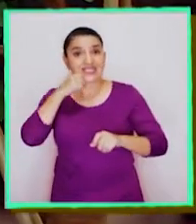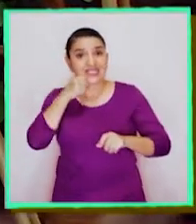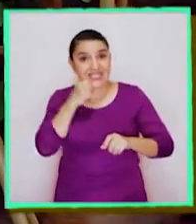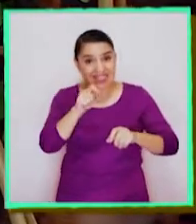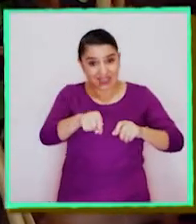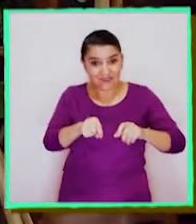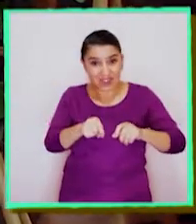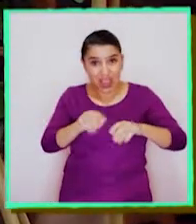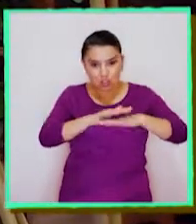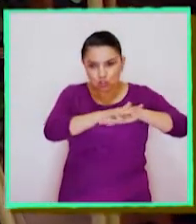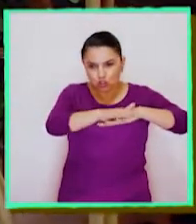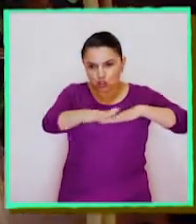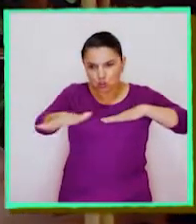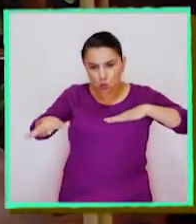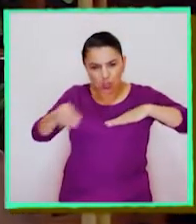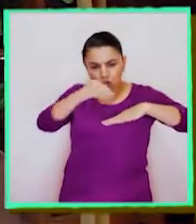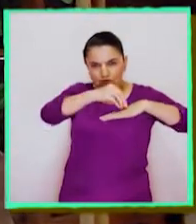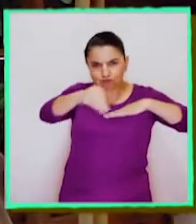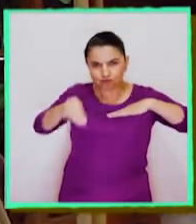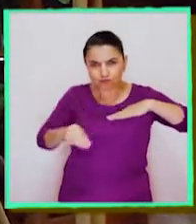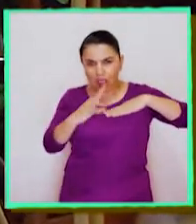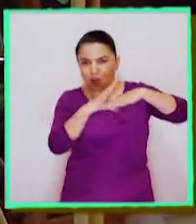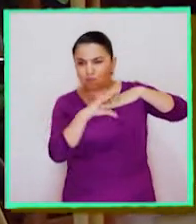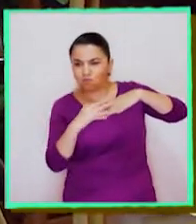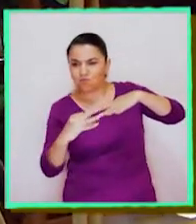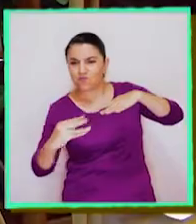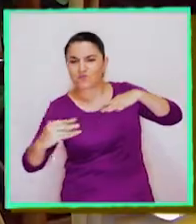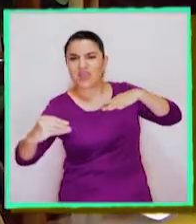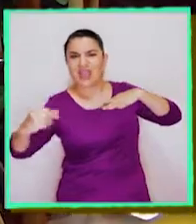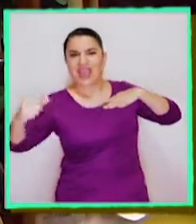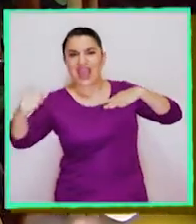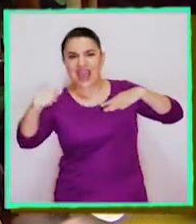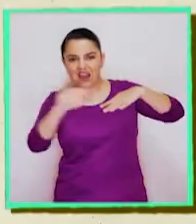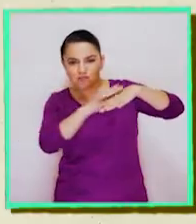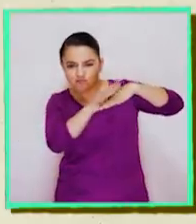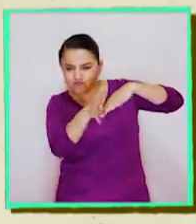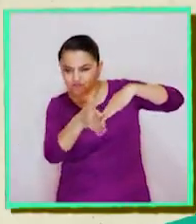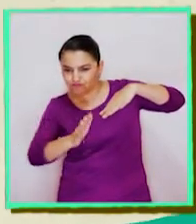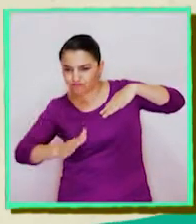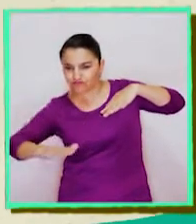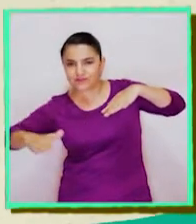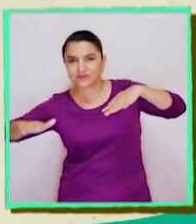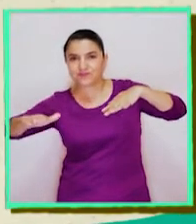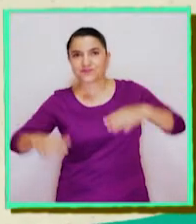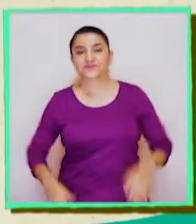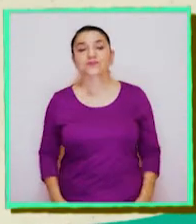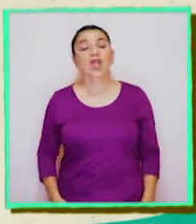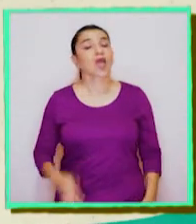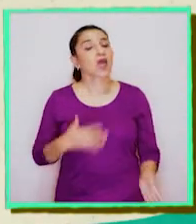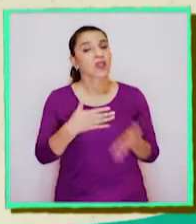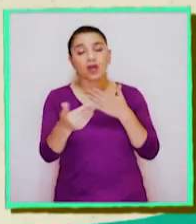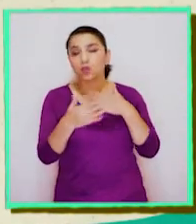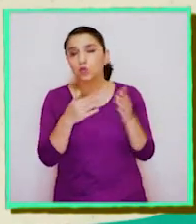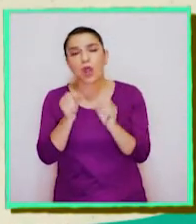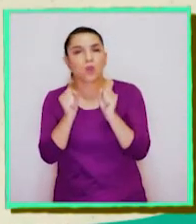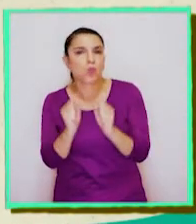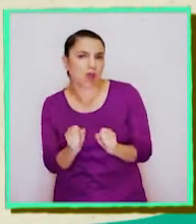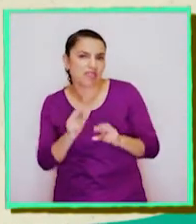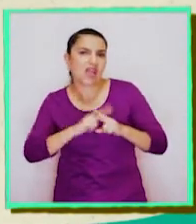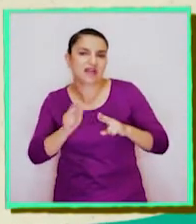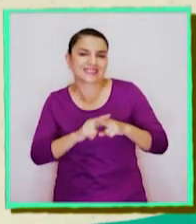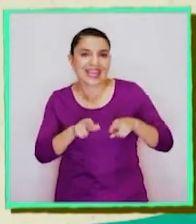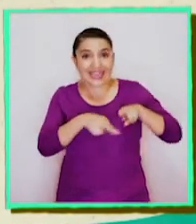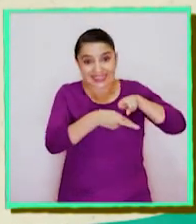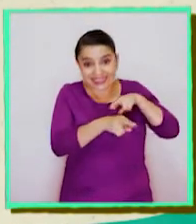y la pérdida de materiales del suelo, debido a la acción de un agente erosivo. La erosión natural puede ser